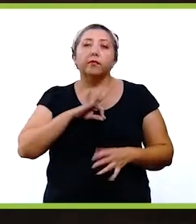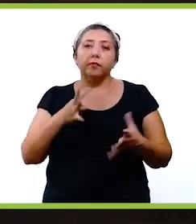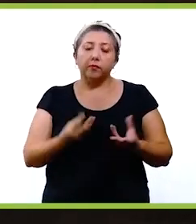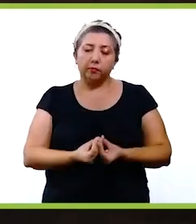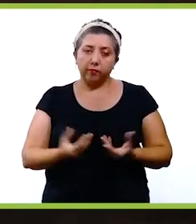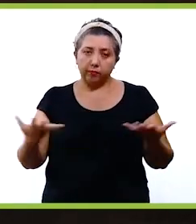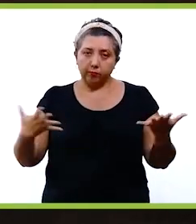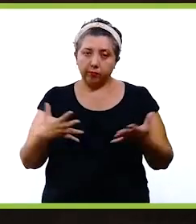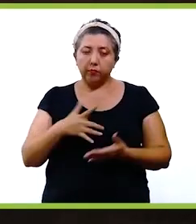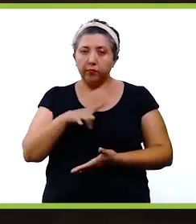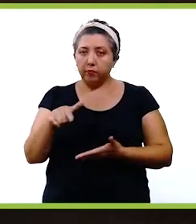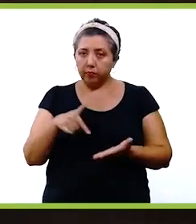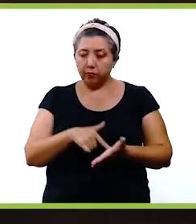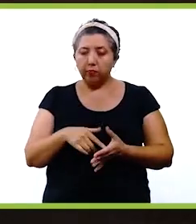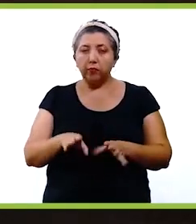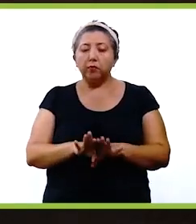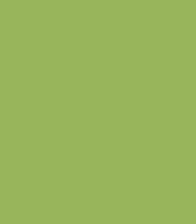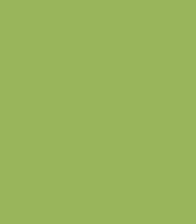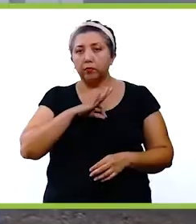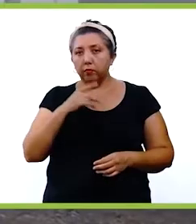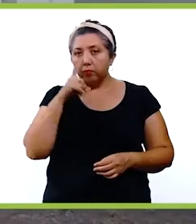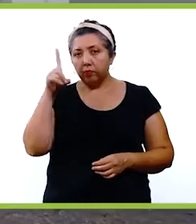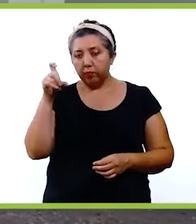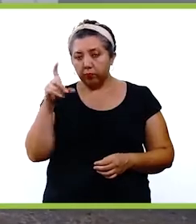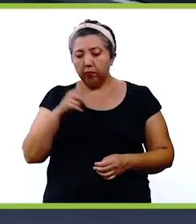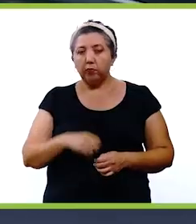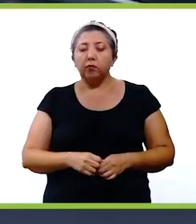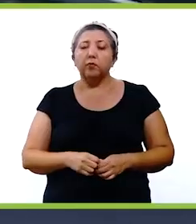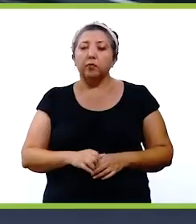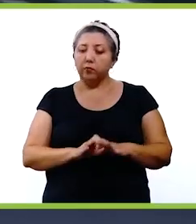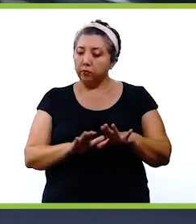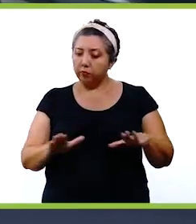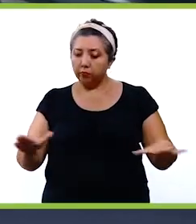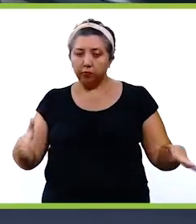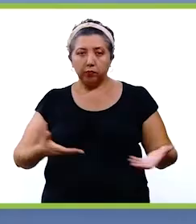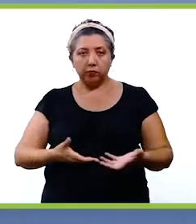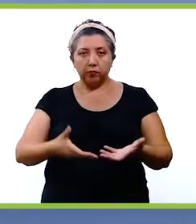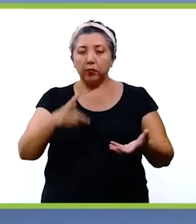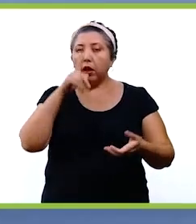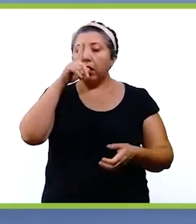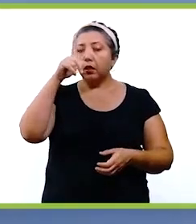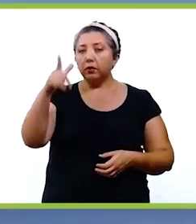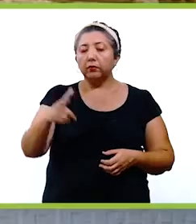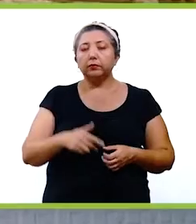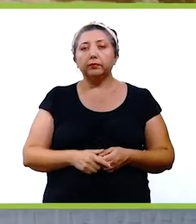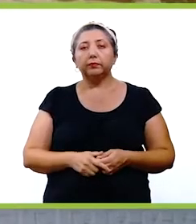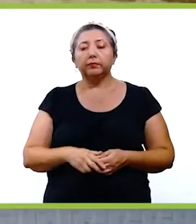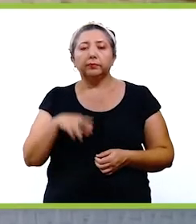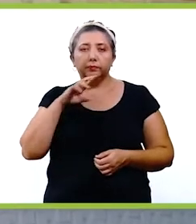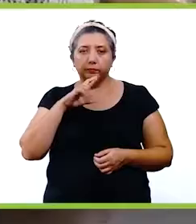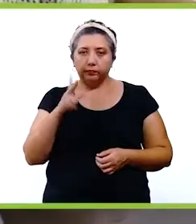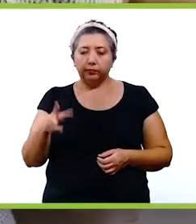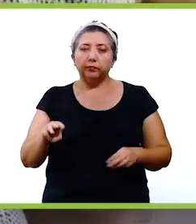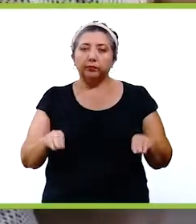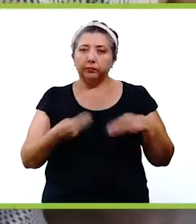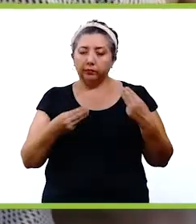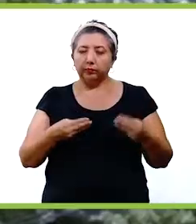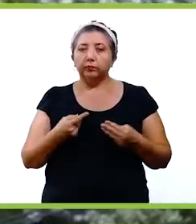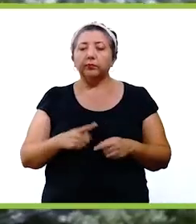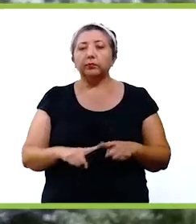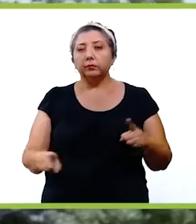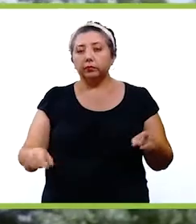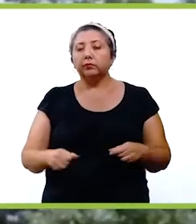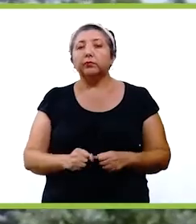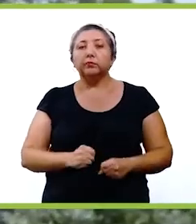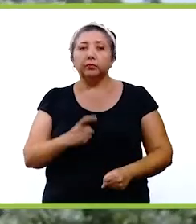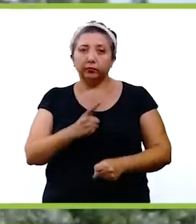podemos estar haciendo en la zona, cómo pueden ser obras de agua potable, de pavimentación de calles, de alumbrado público, de mejora de su mercado, obras